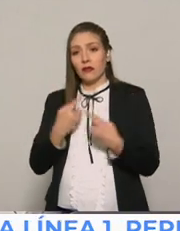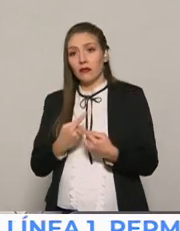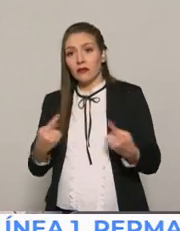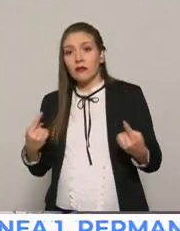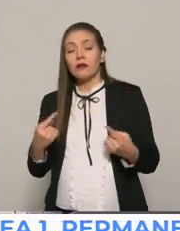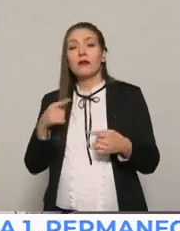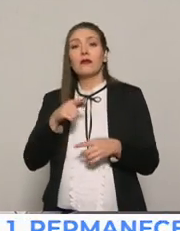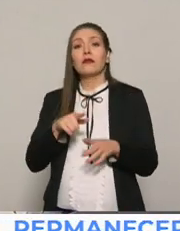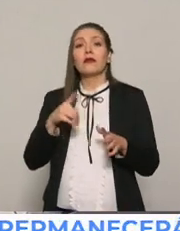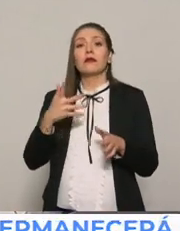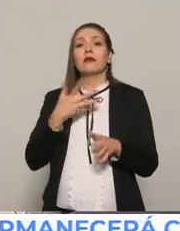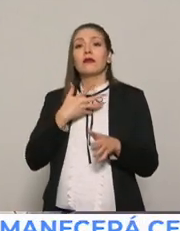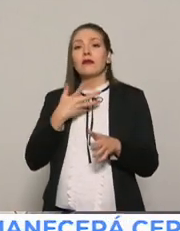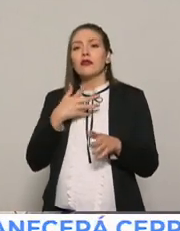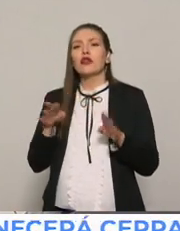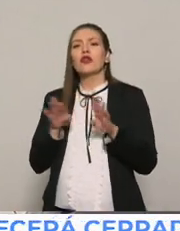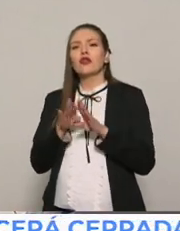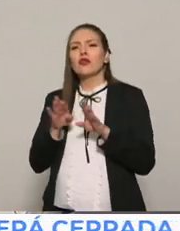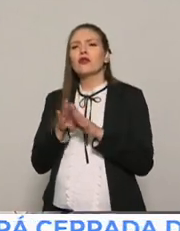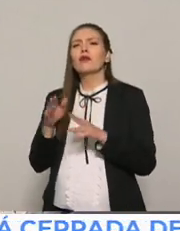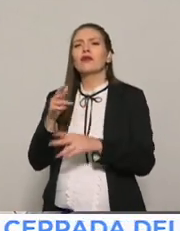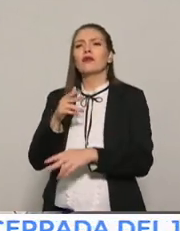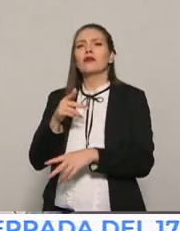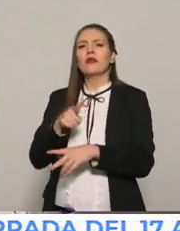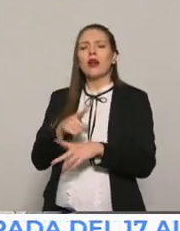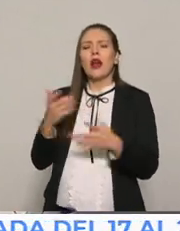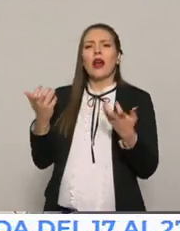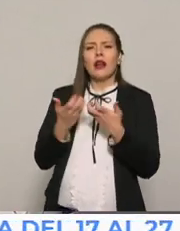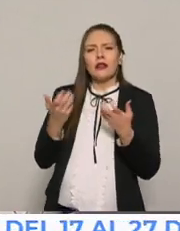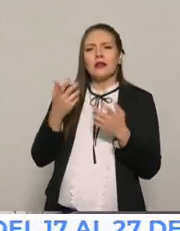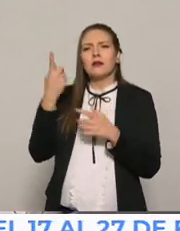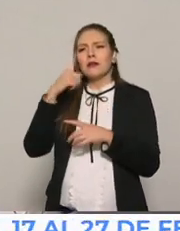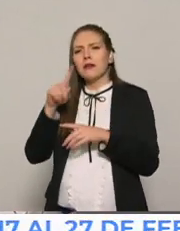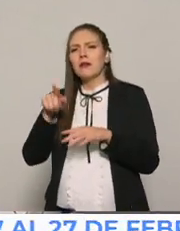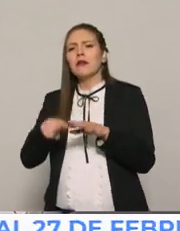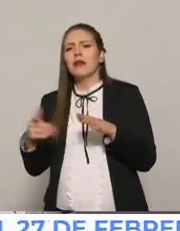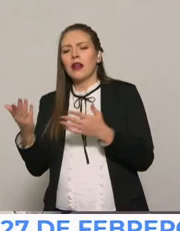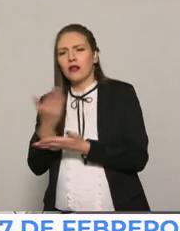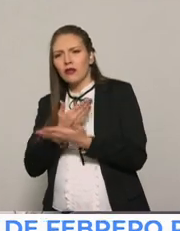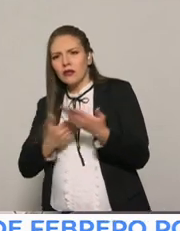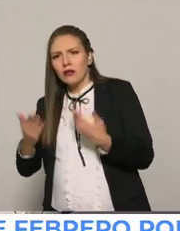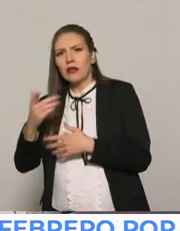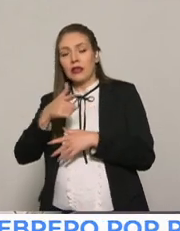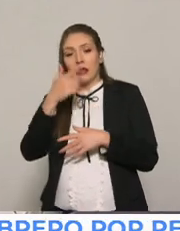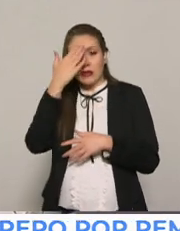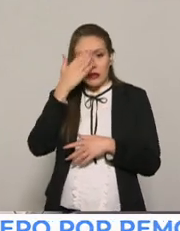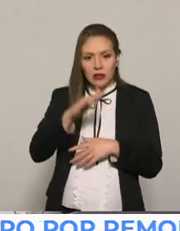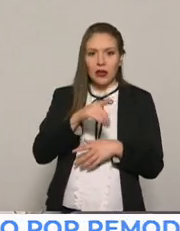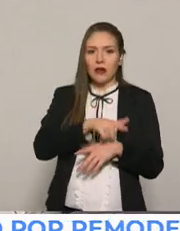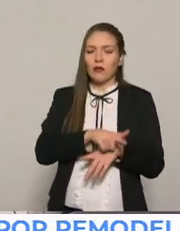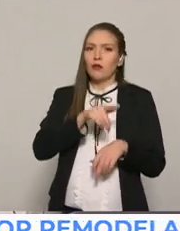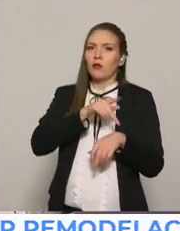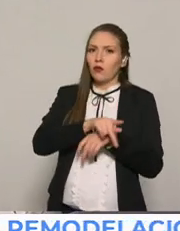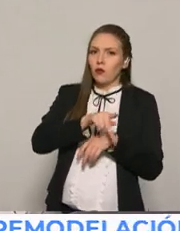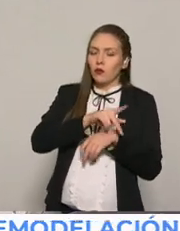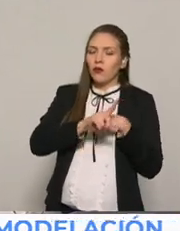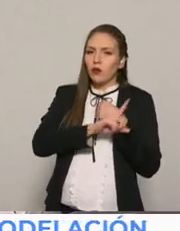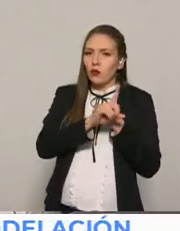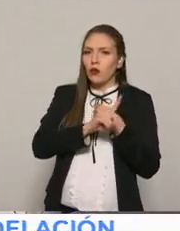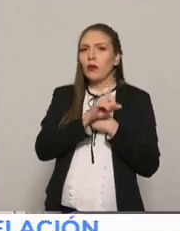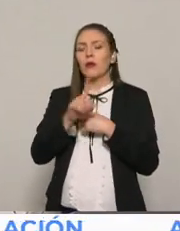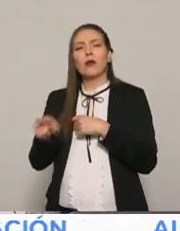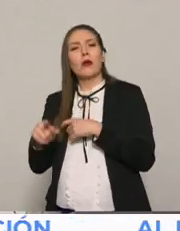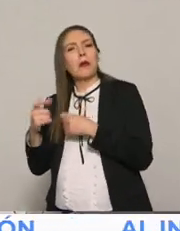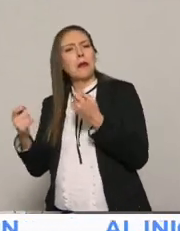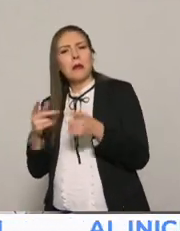procesos de socialización, de construcción de identidad que justamente les permitan medir los riesgos, existen menos posibilidades